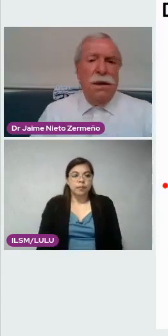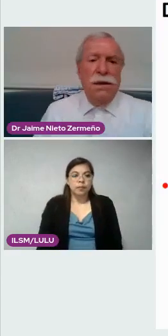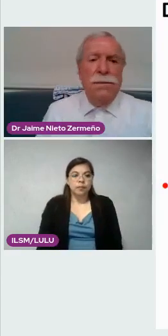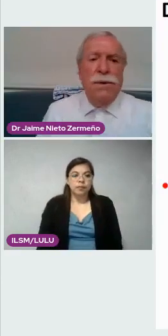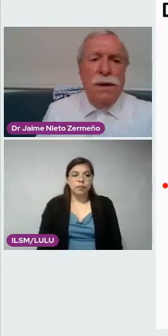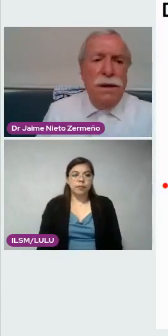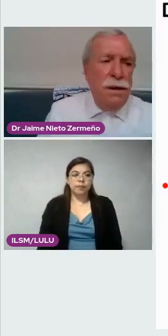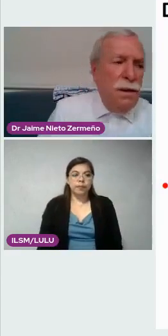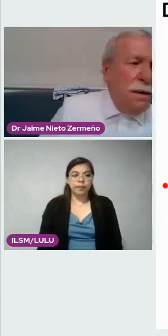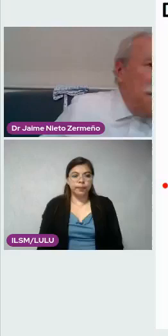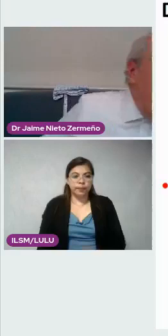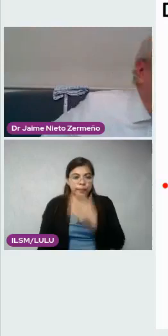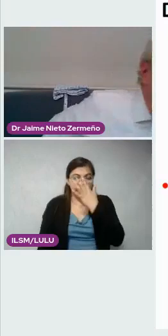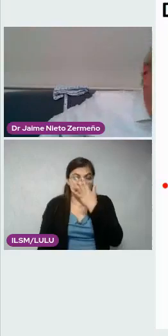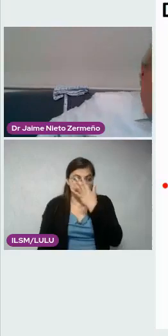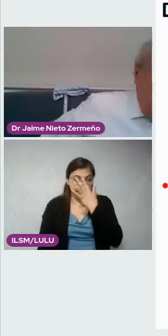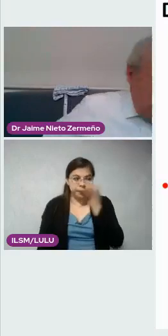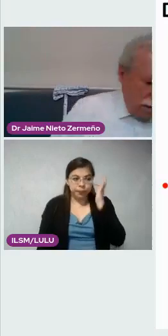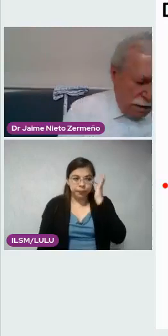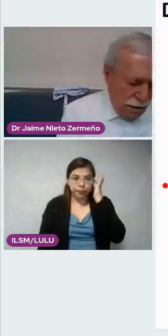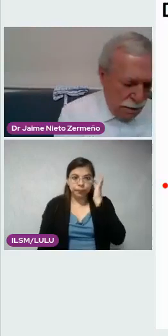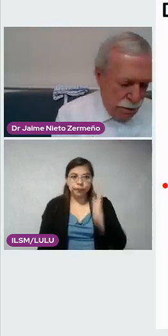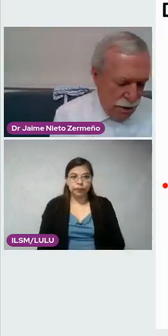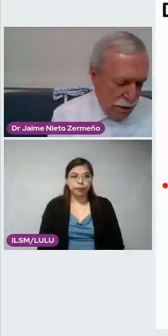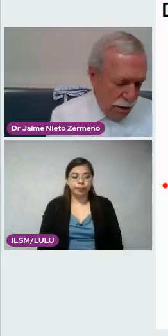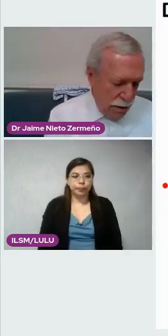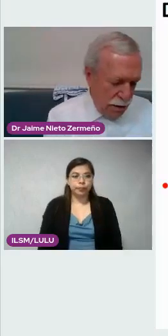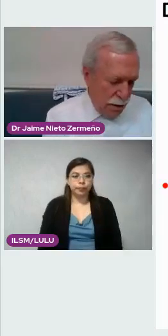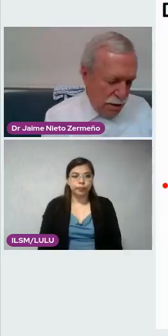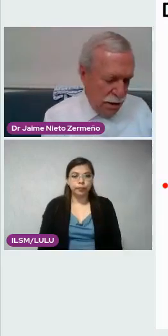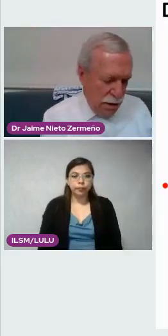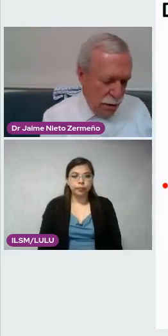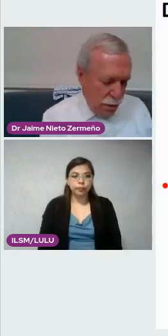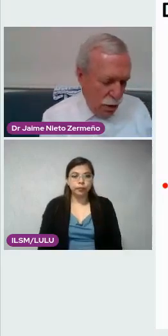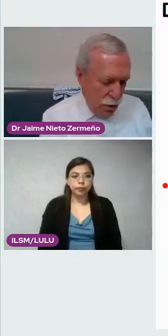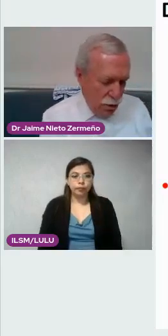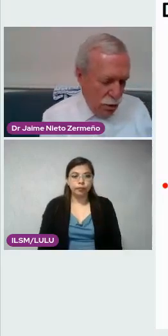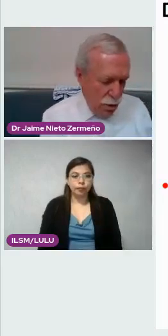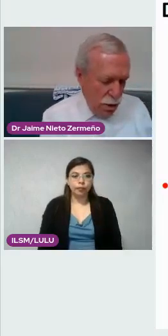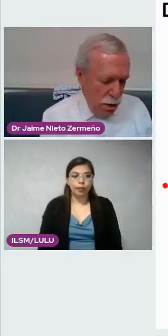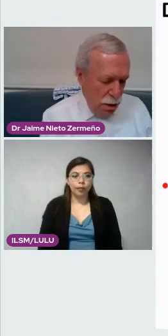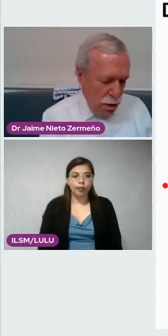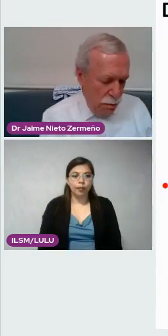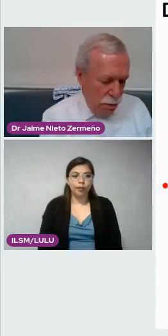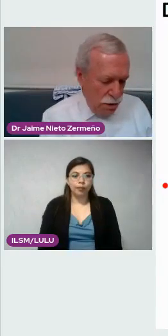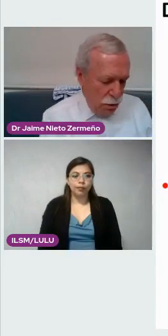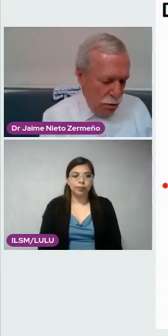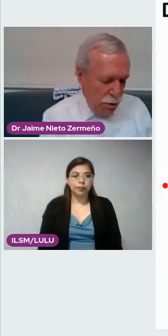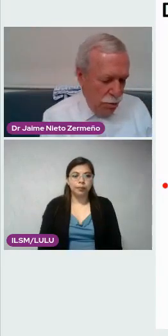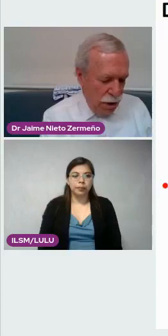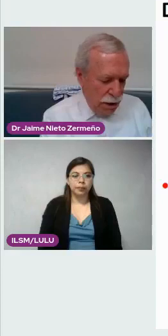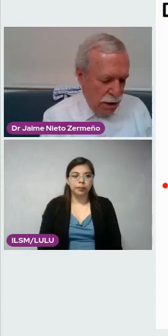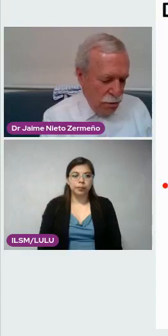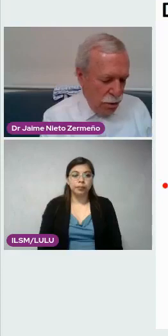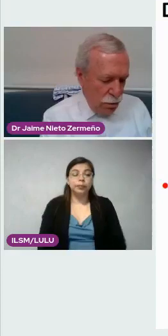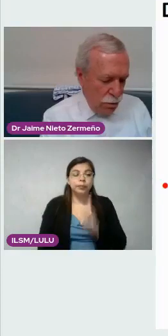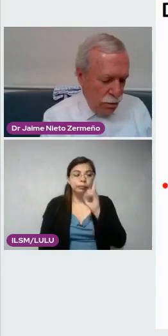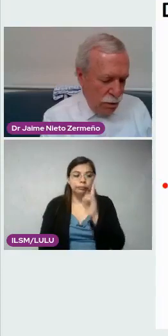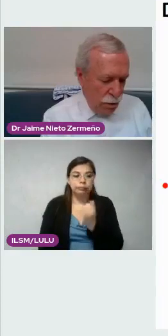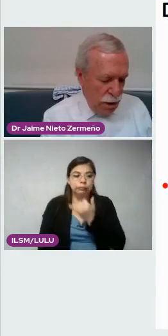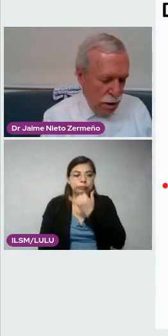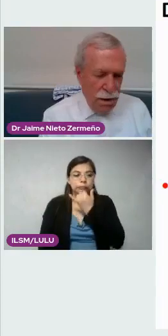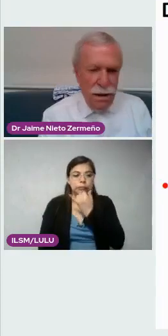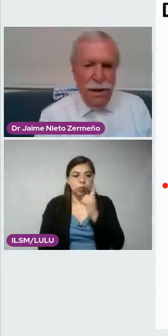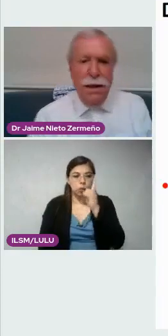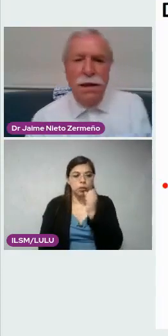¿Quién quiere se puede? Sí, cierro. Es que se me abrió el otro. Disculpe, ¿me pueden dar un segundo,